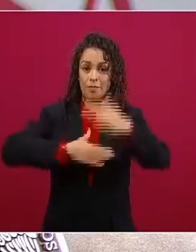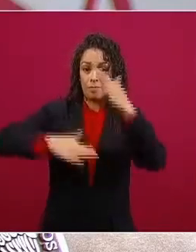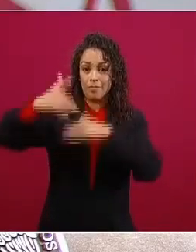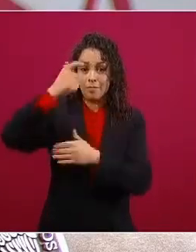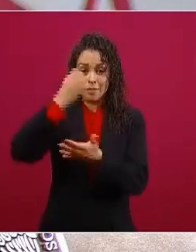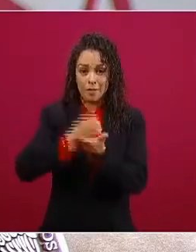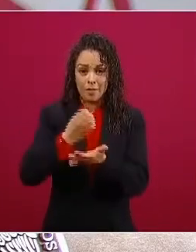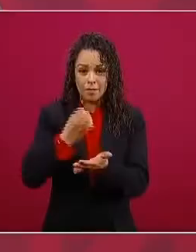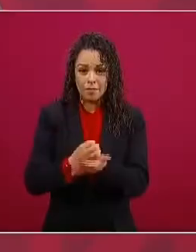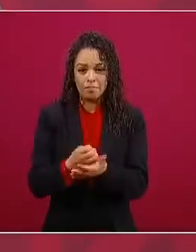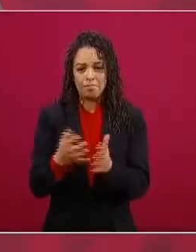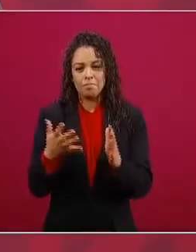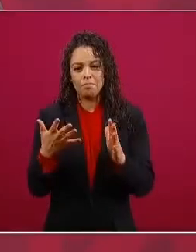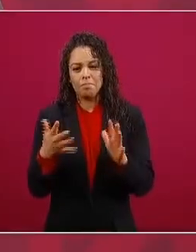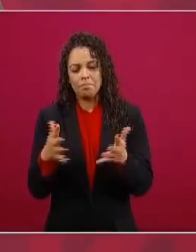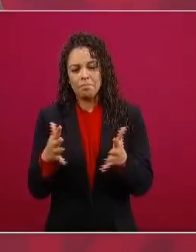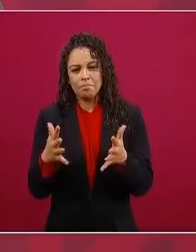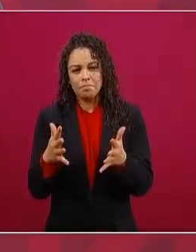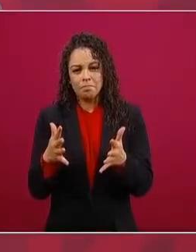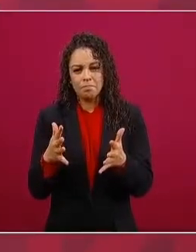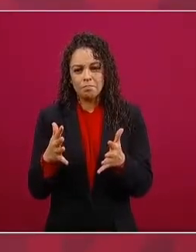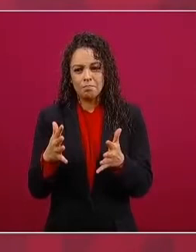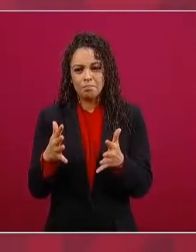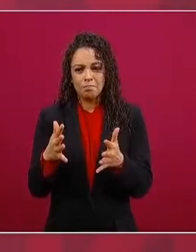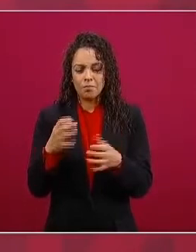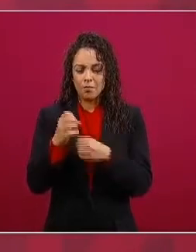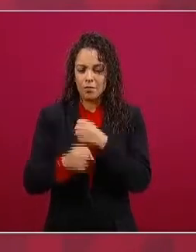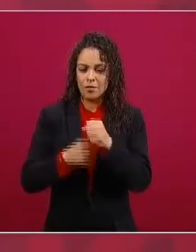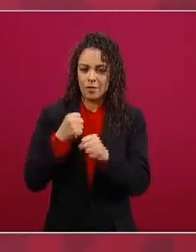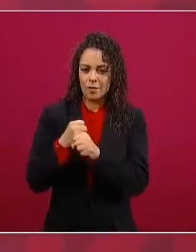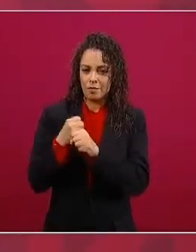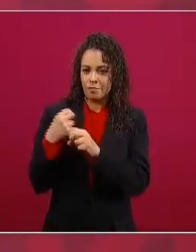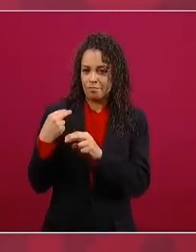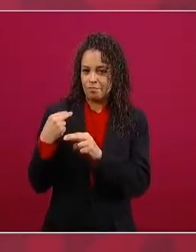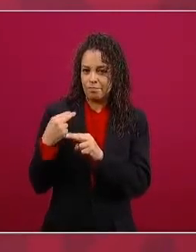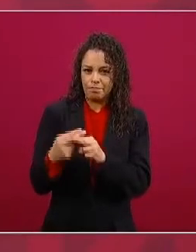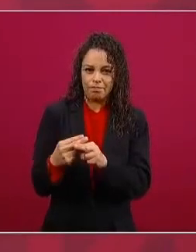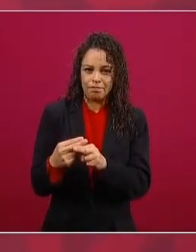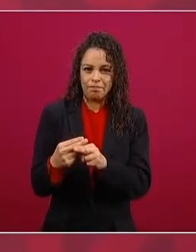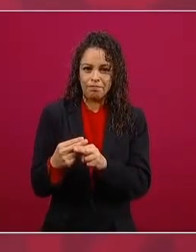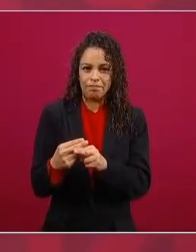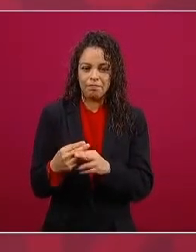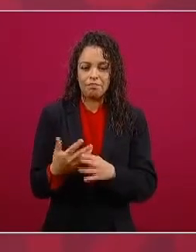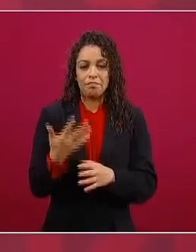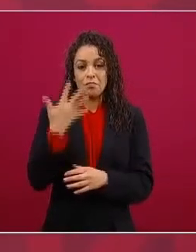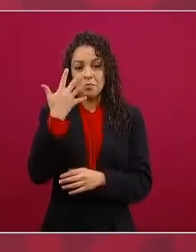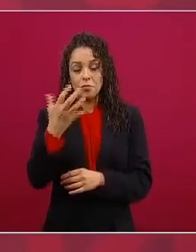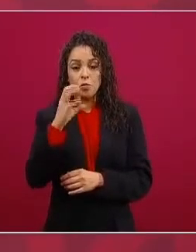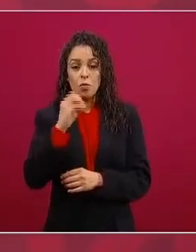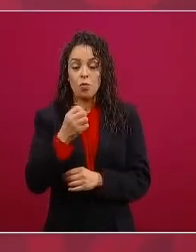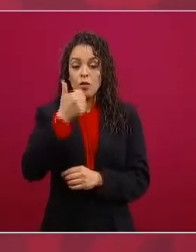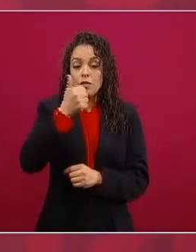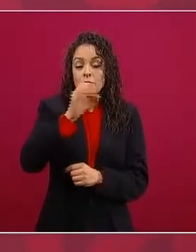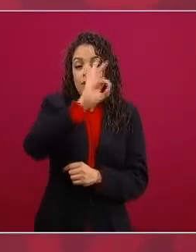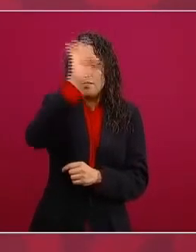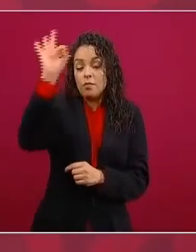en los últimos años del 5 del 6 por ciento